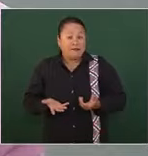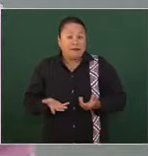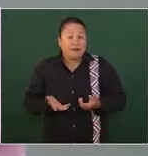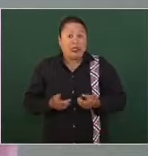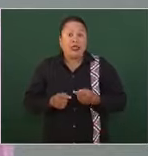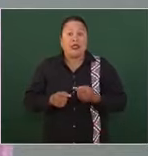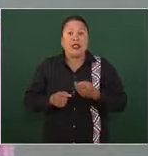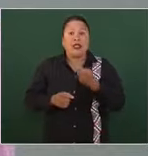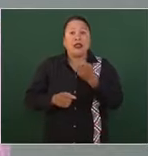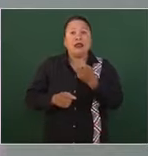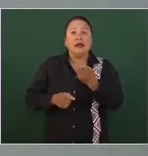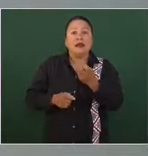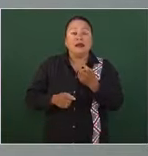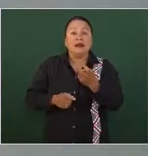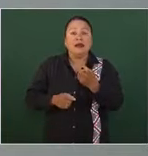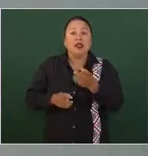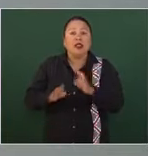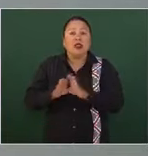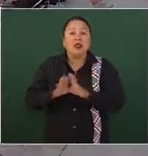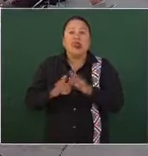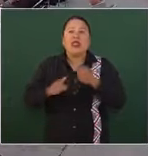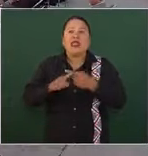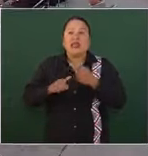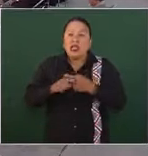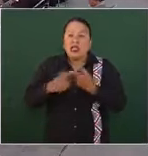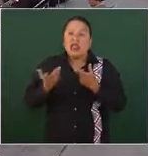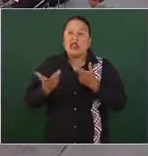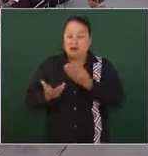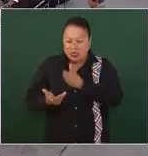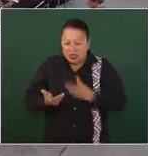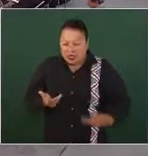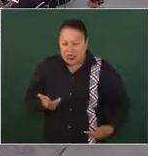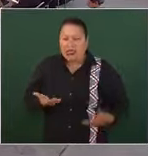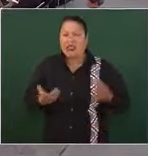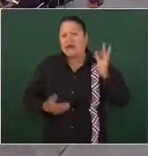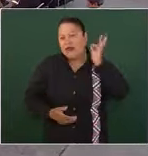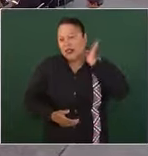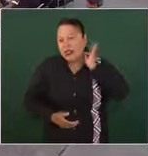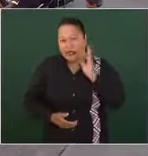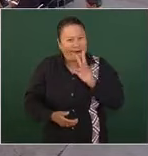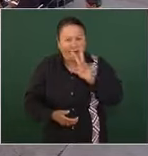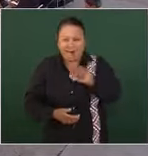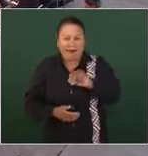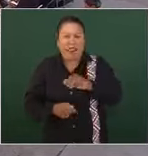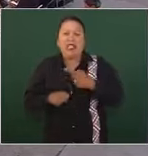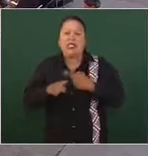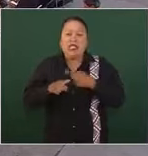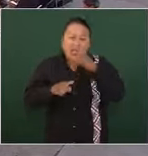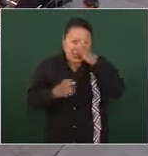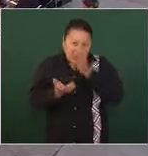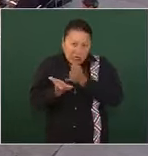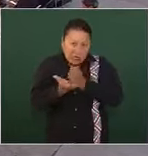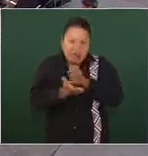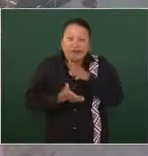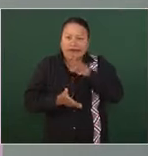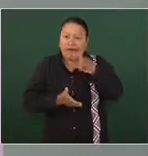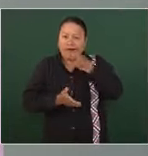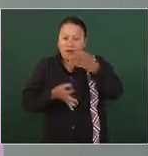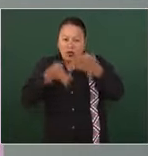poder ejecutivo ni la fiscalía, es una decisión de un juez